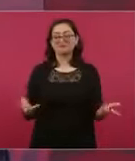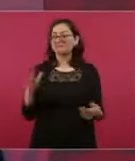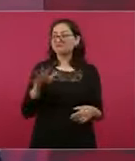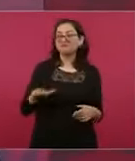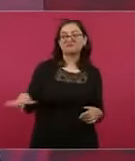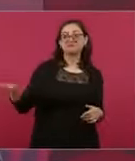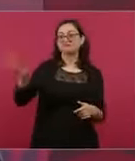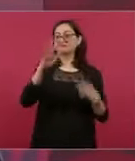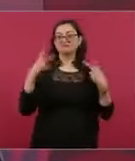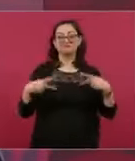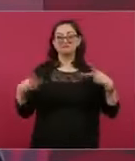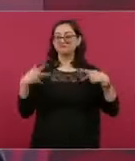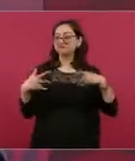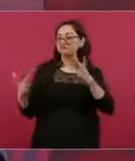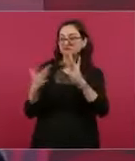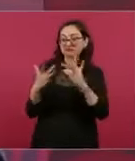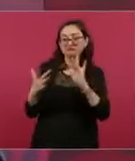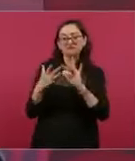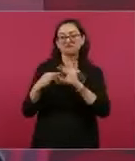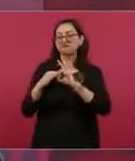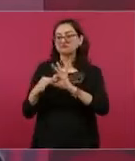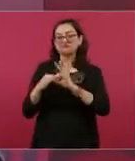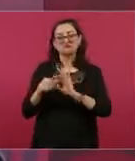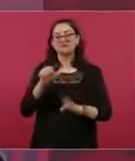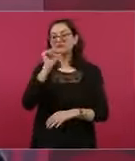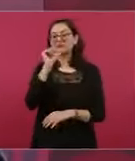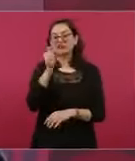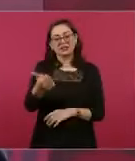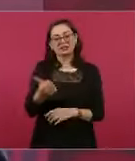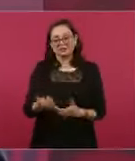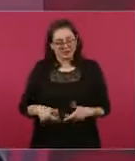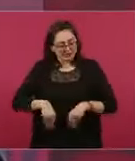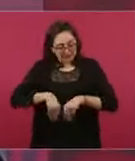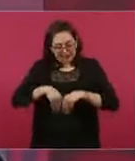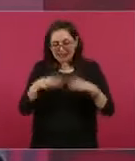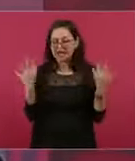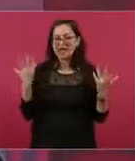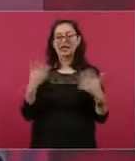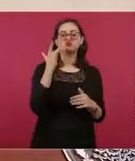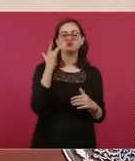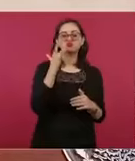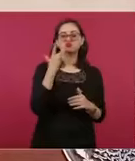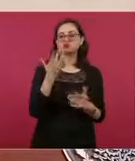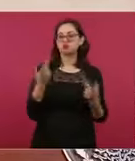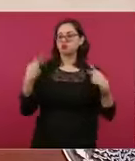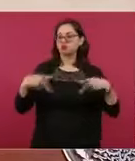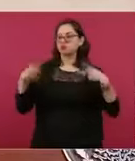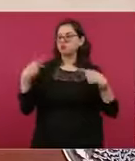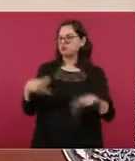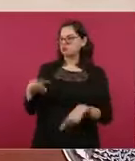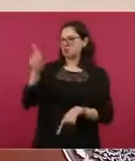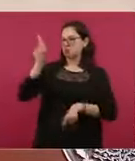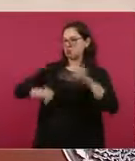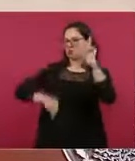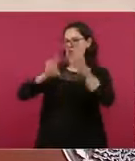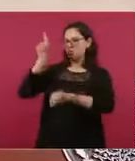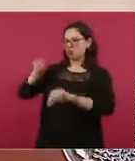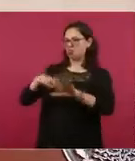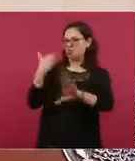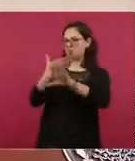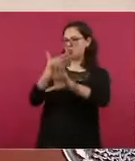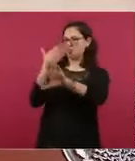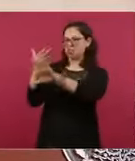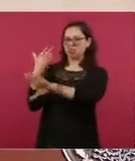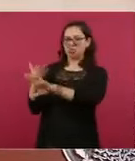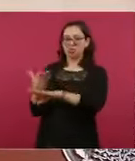sí, son muy clasistas, ofenden a la gente. ¿Cómo le van a echar la culpa